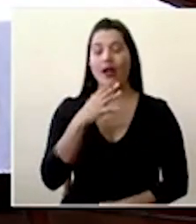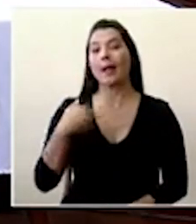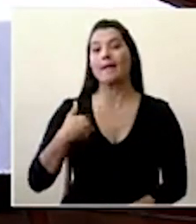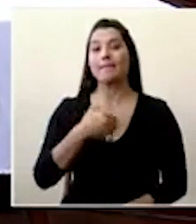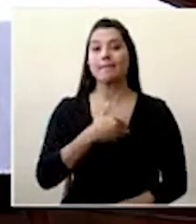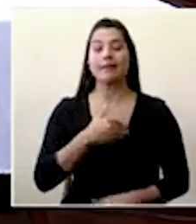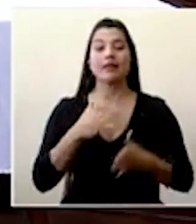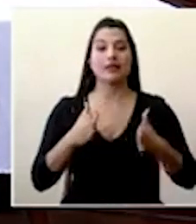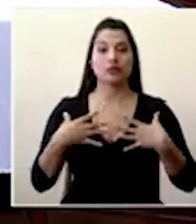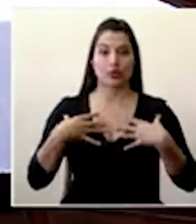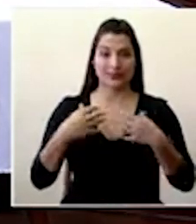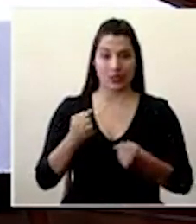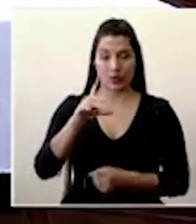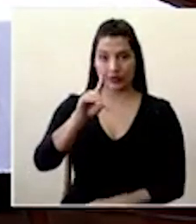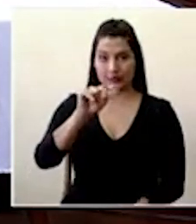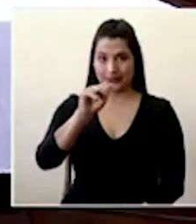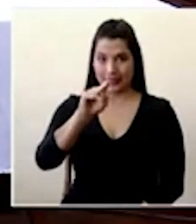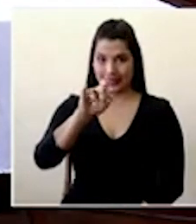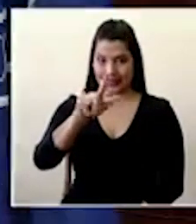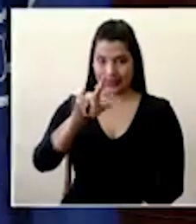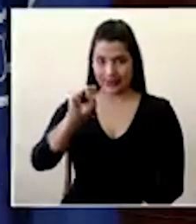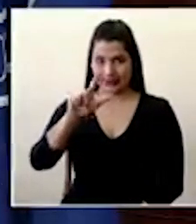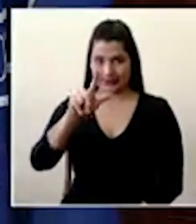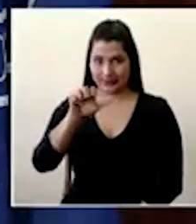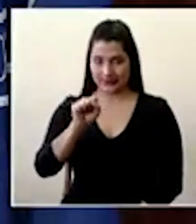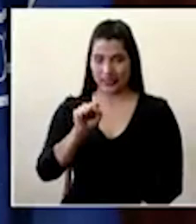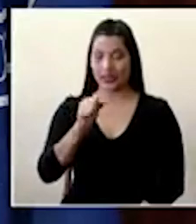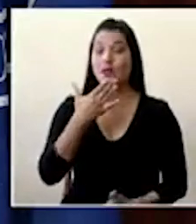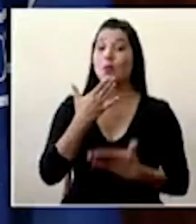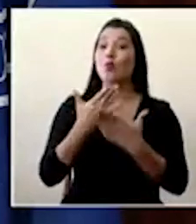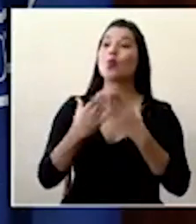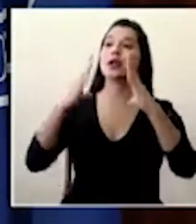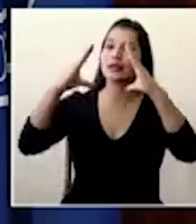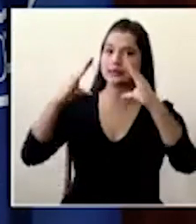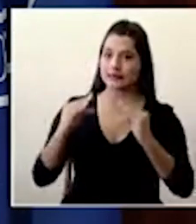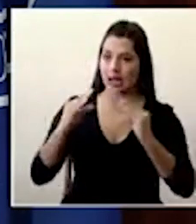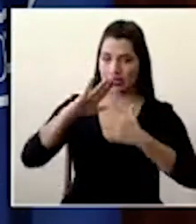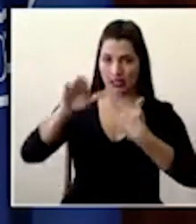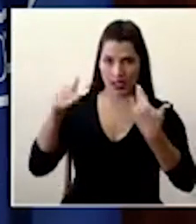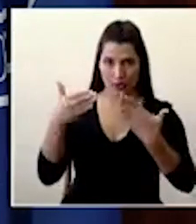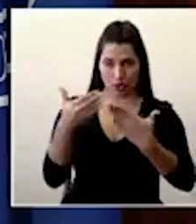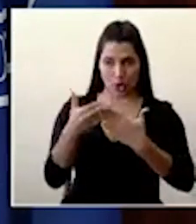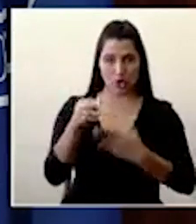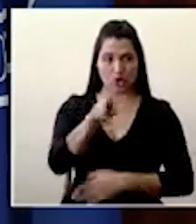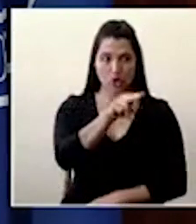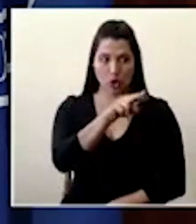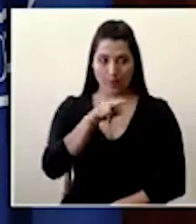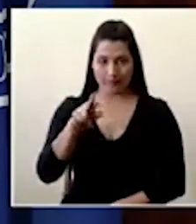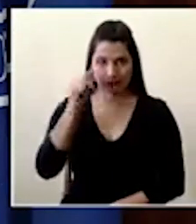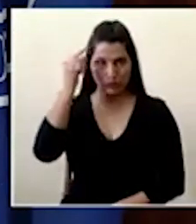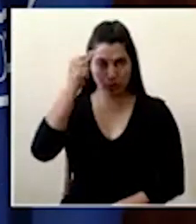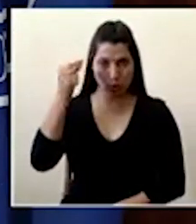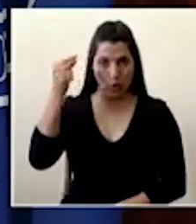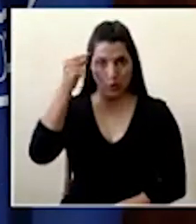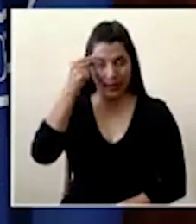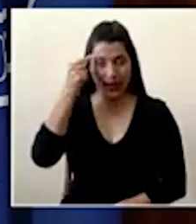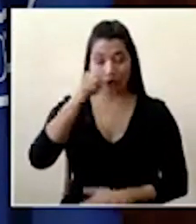Salas. Buenas tardes a todos los compañeros de gobierno, todos los presentes y que están